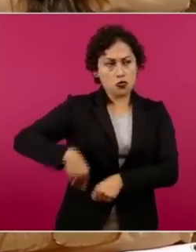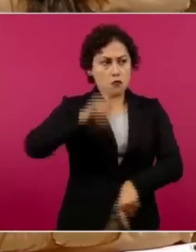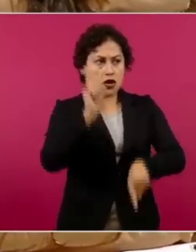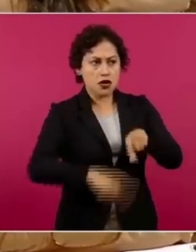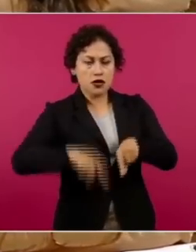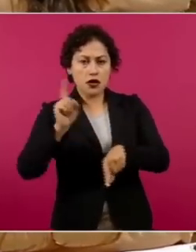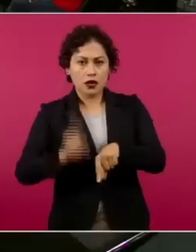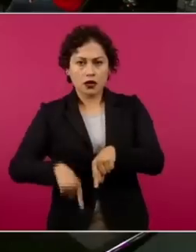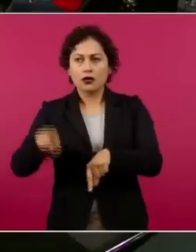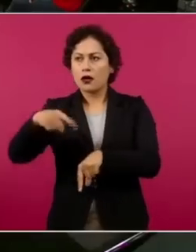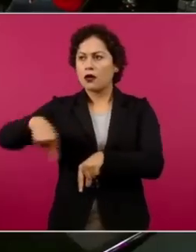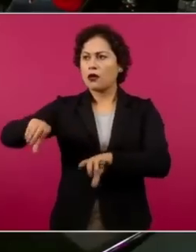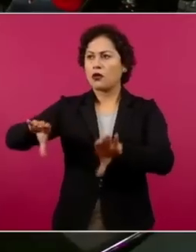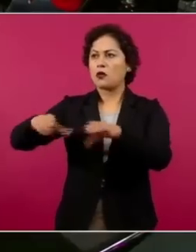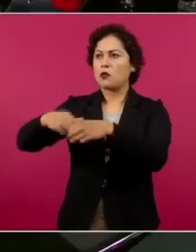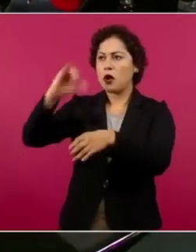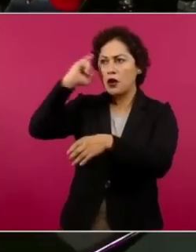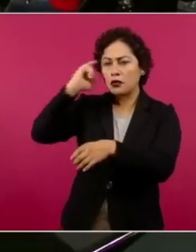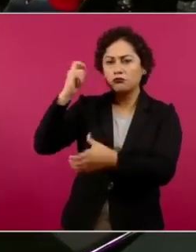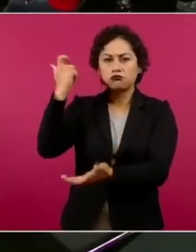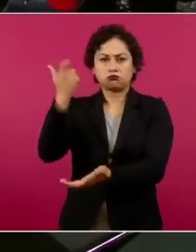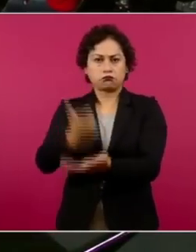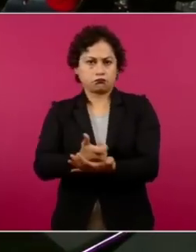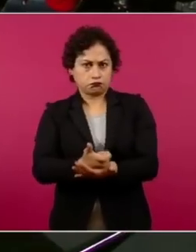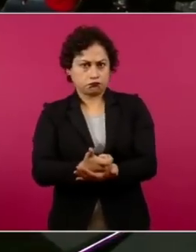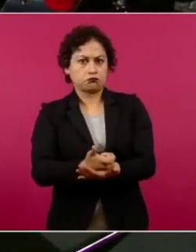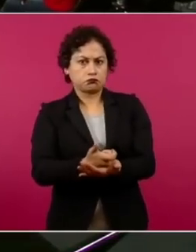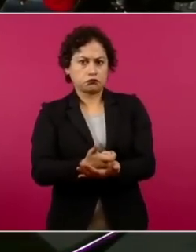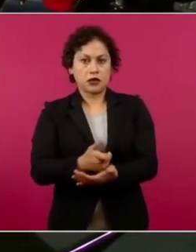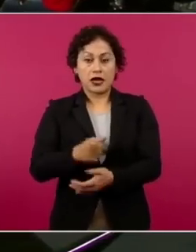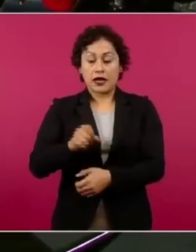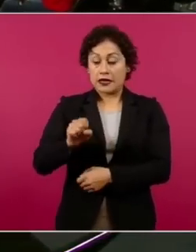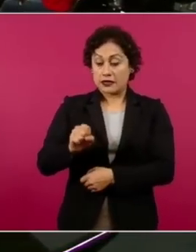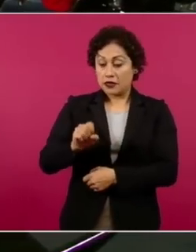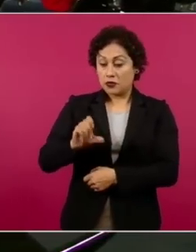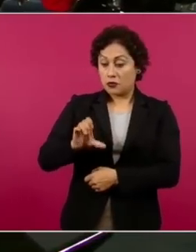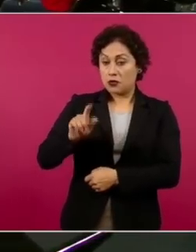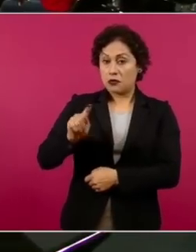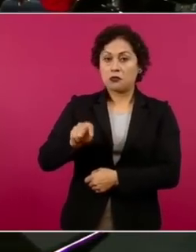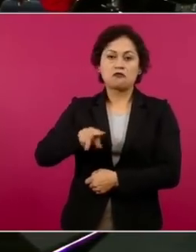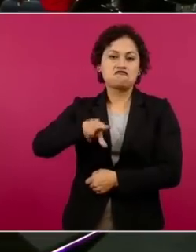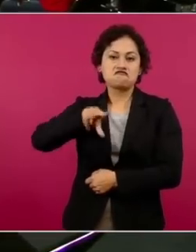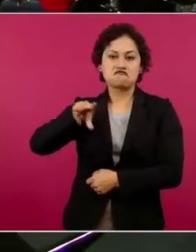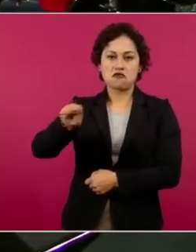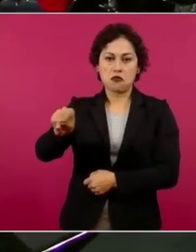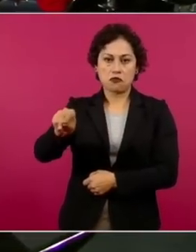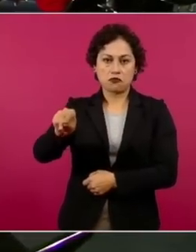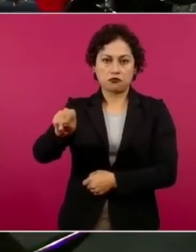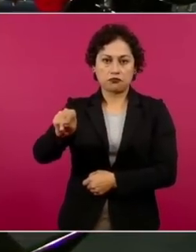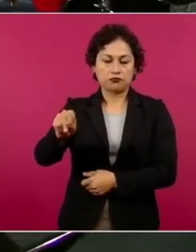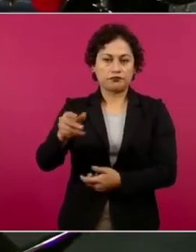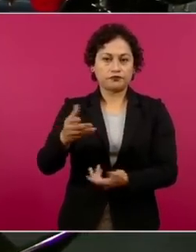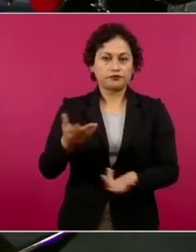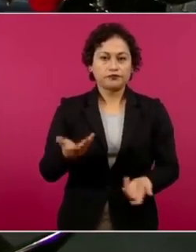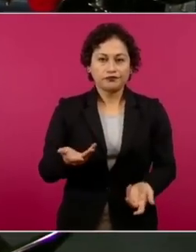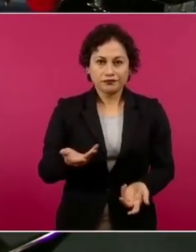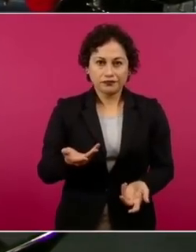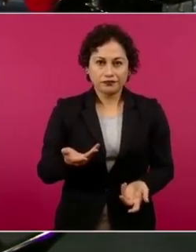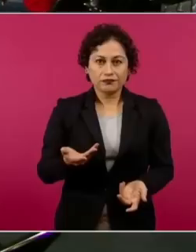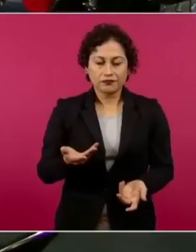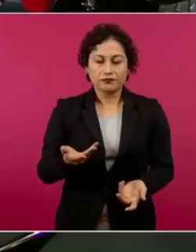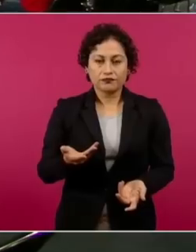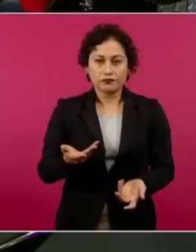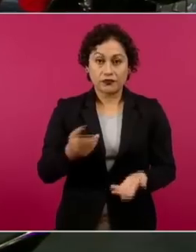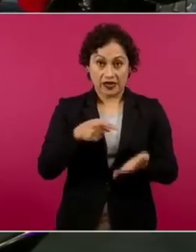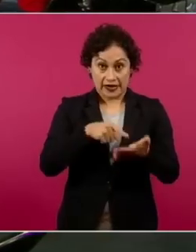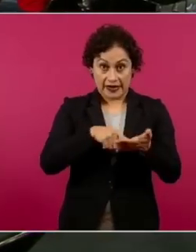Y la Secretaría de Comunicaciones y Transportes se negó. La respuesta es, se hace de